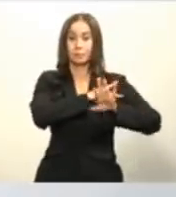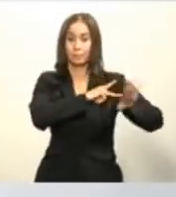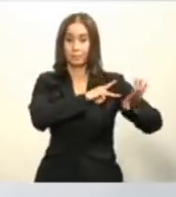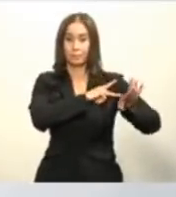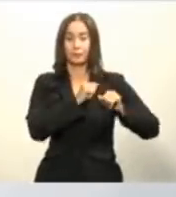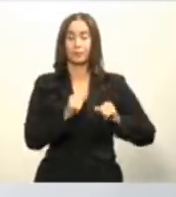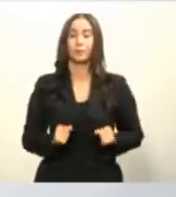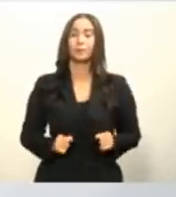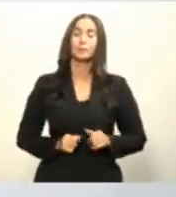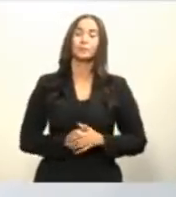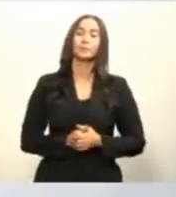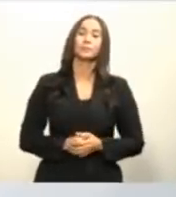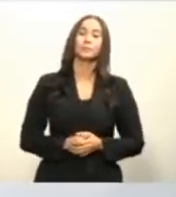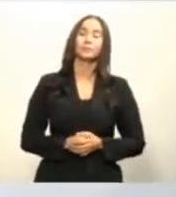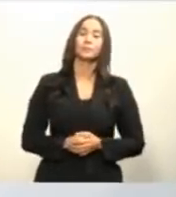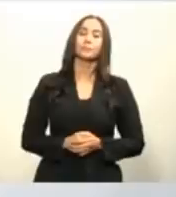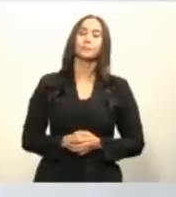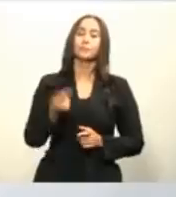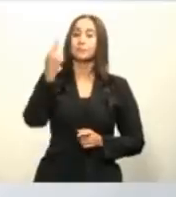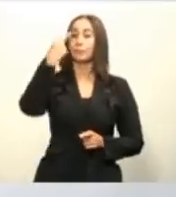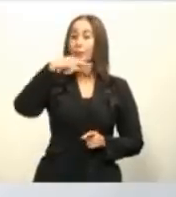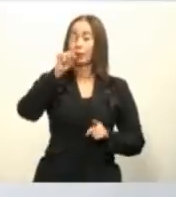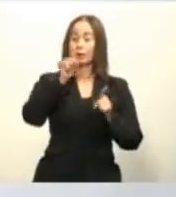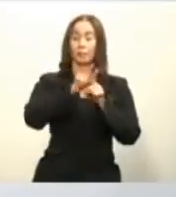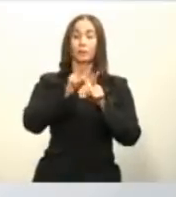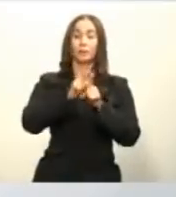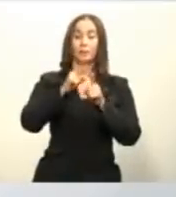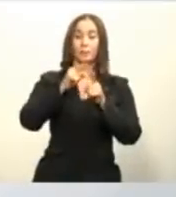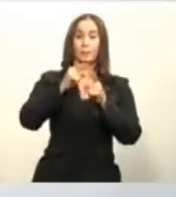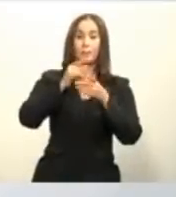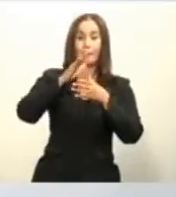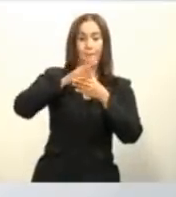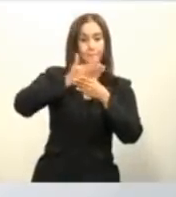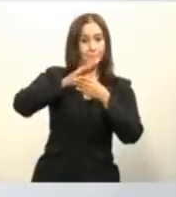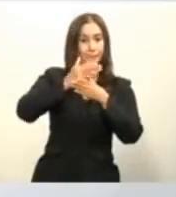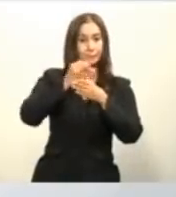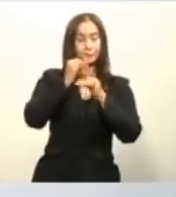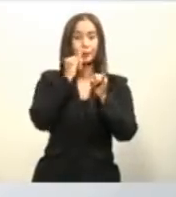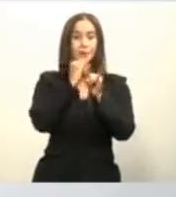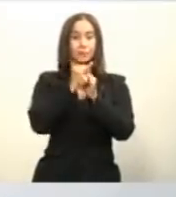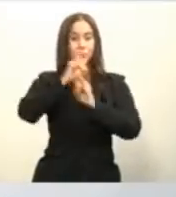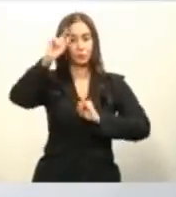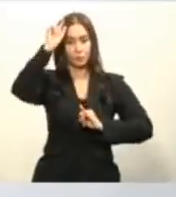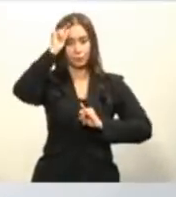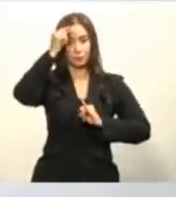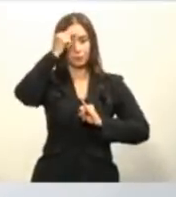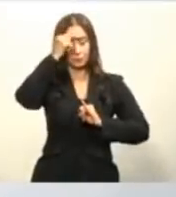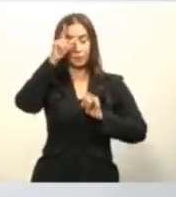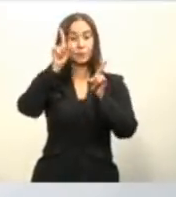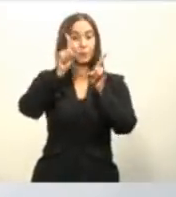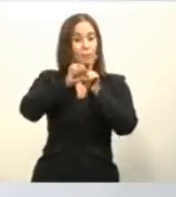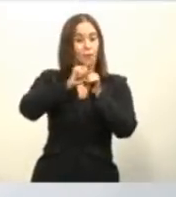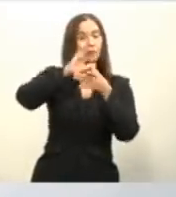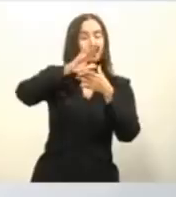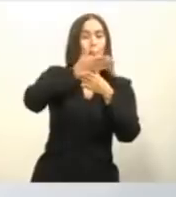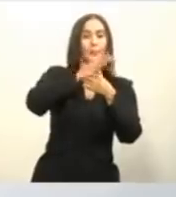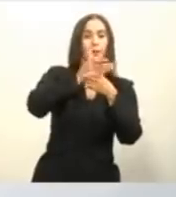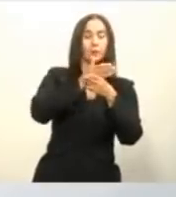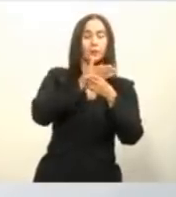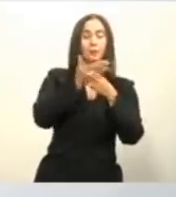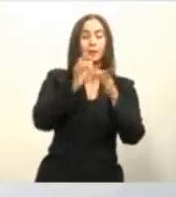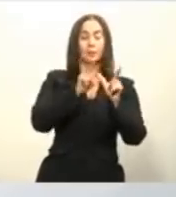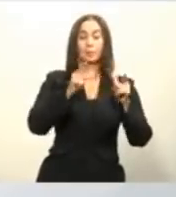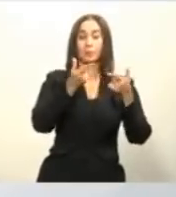y en la que participarán además de las instituciones del estado el sector de desarrollo de con y con